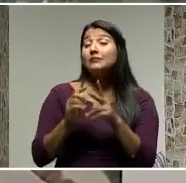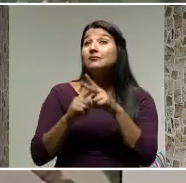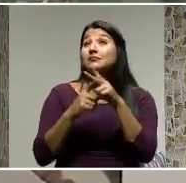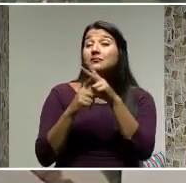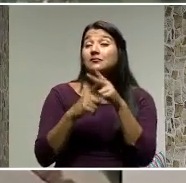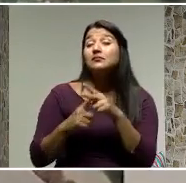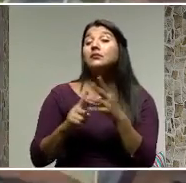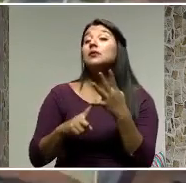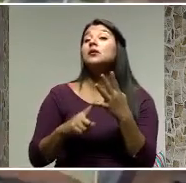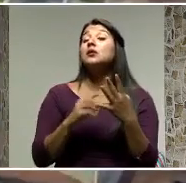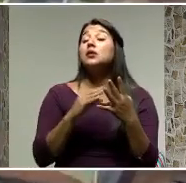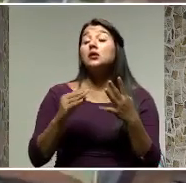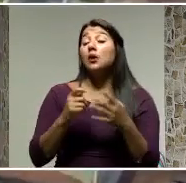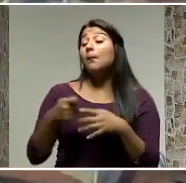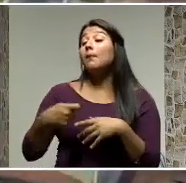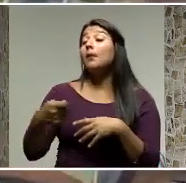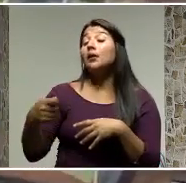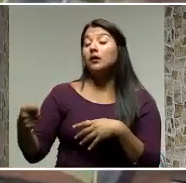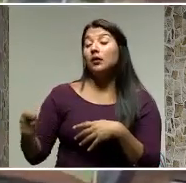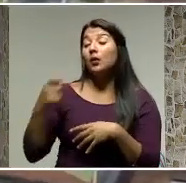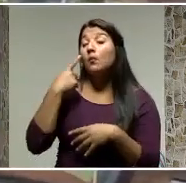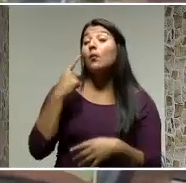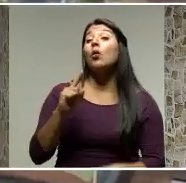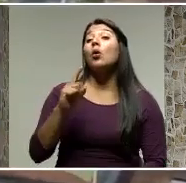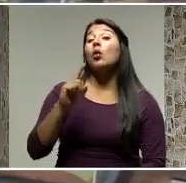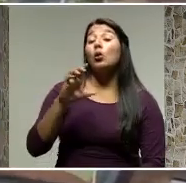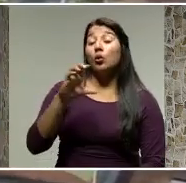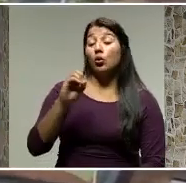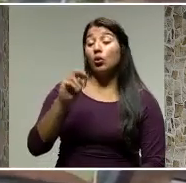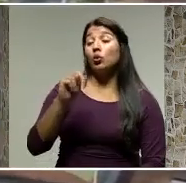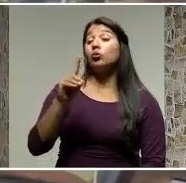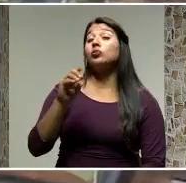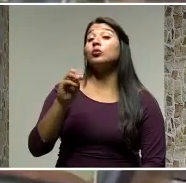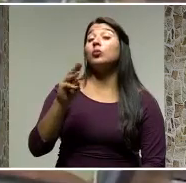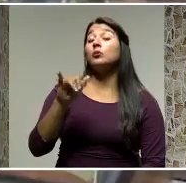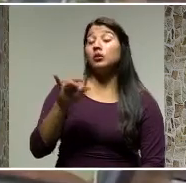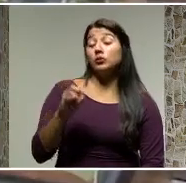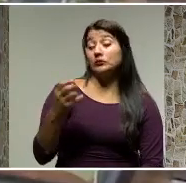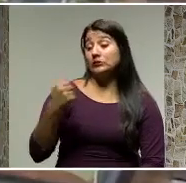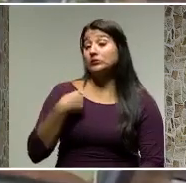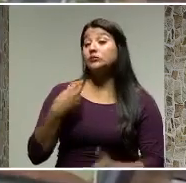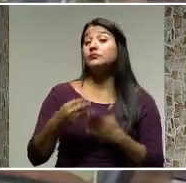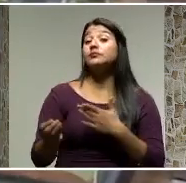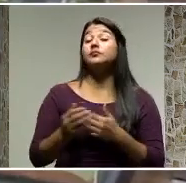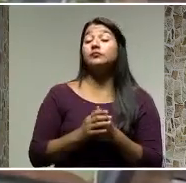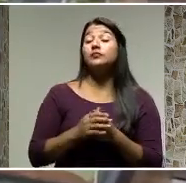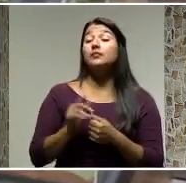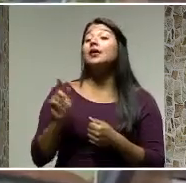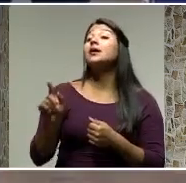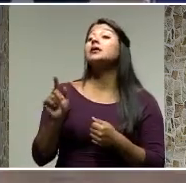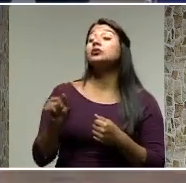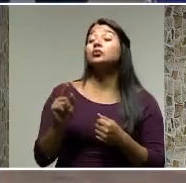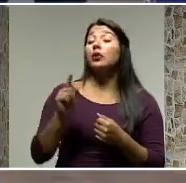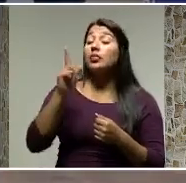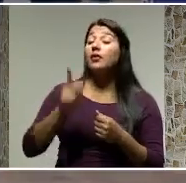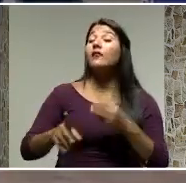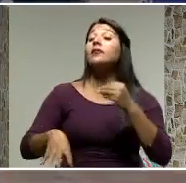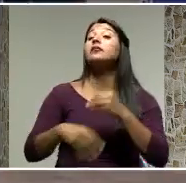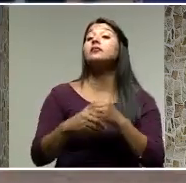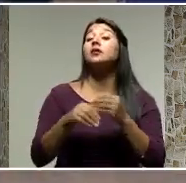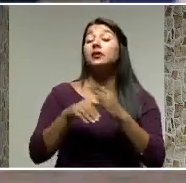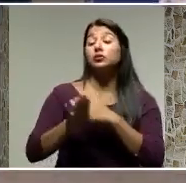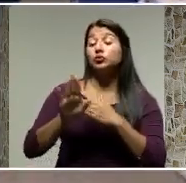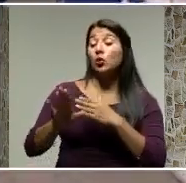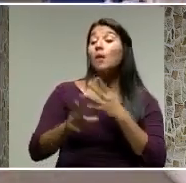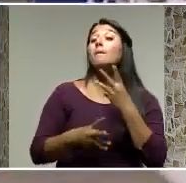imprevistos y cuotas mensuales del condominio en caso de que adquiera una propiedad de este tipo. Estos costos deberá contemplarlos en